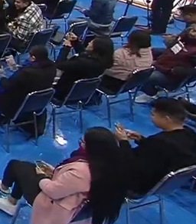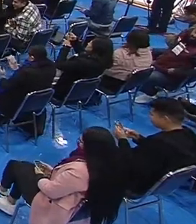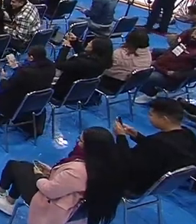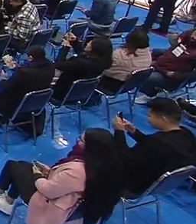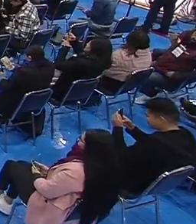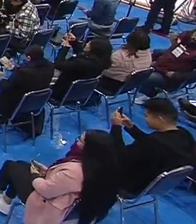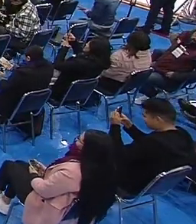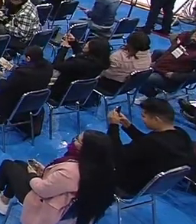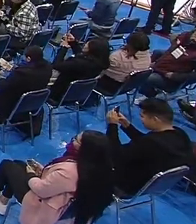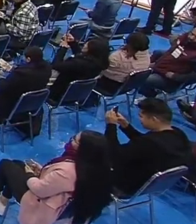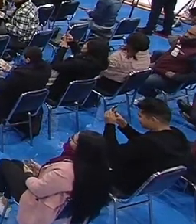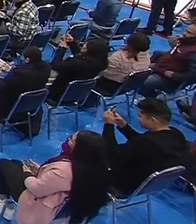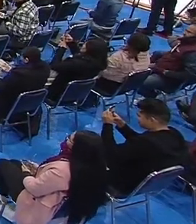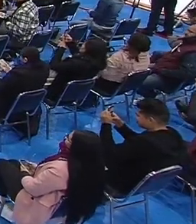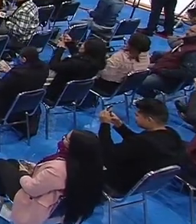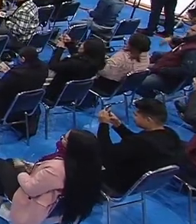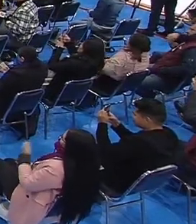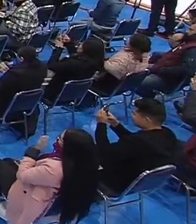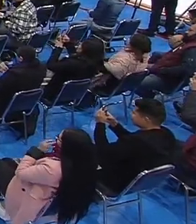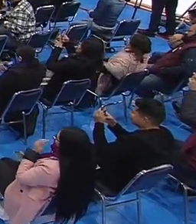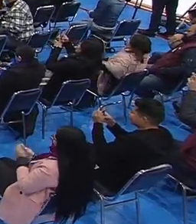Hay sereno.